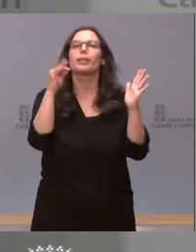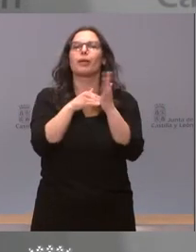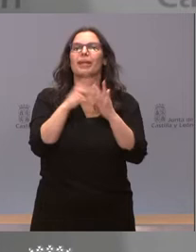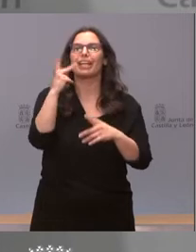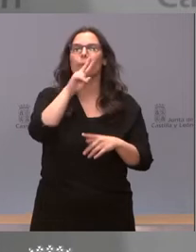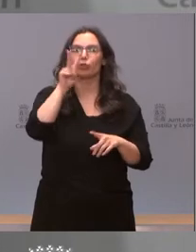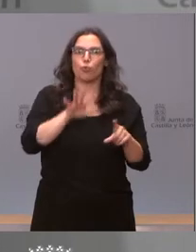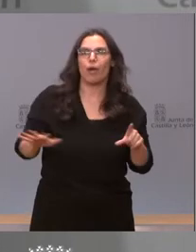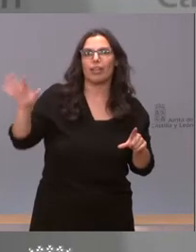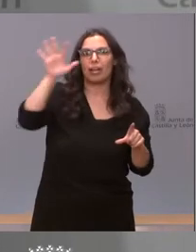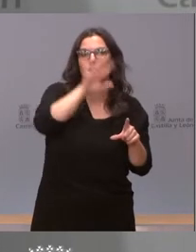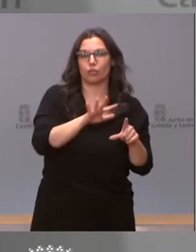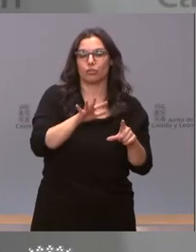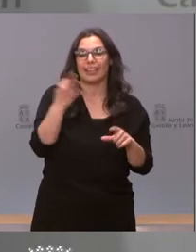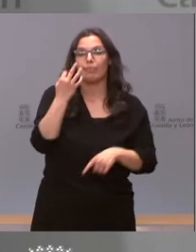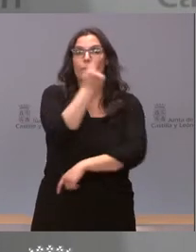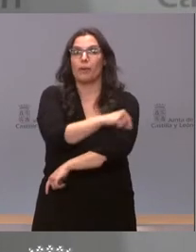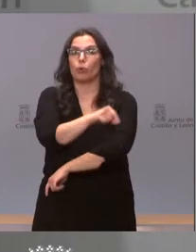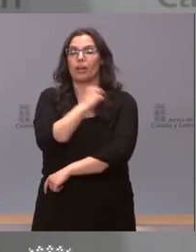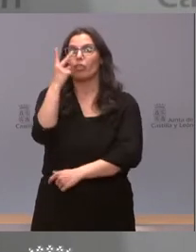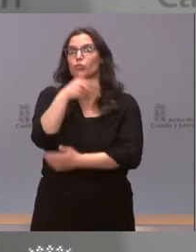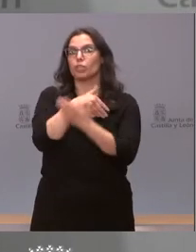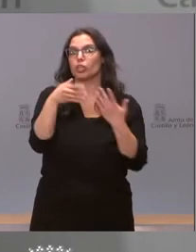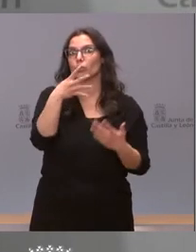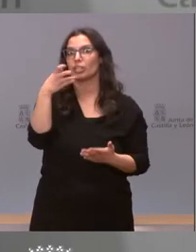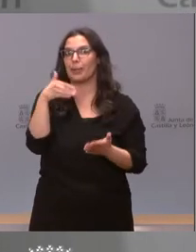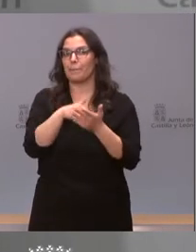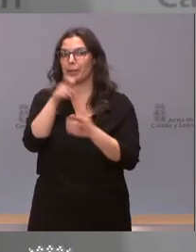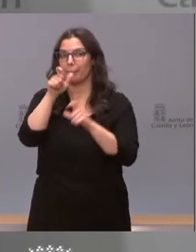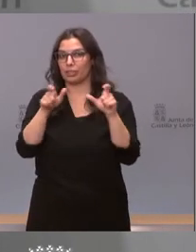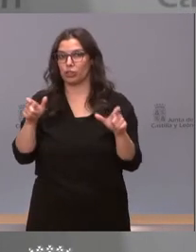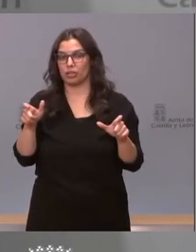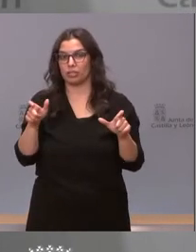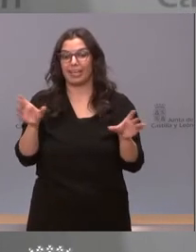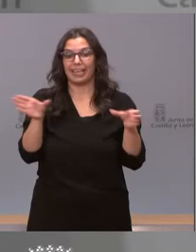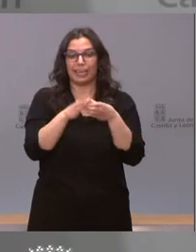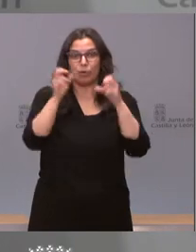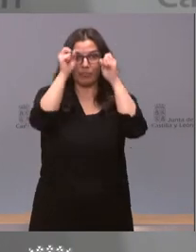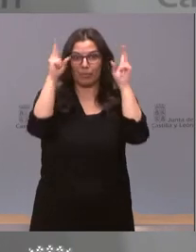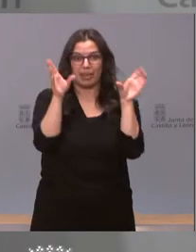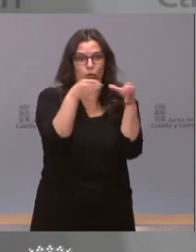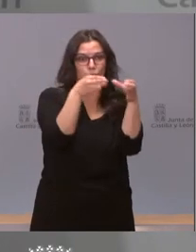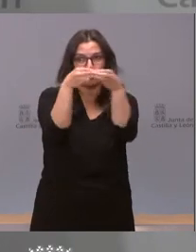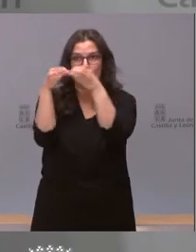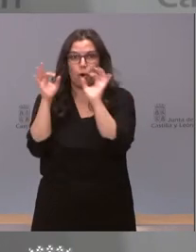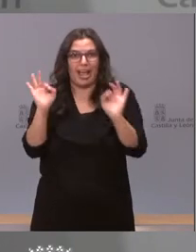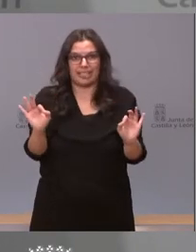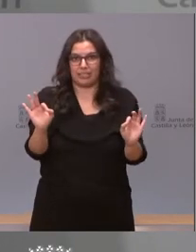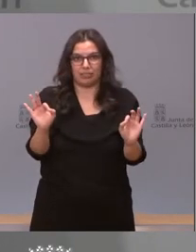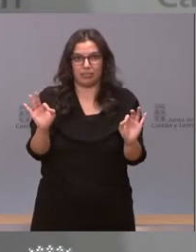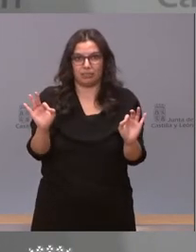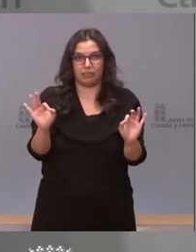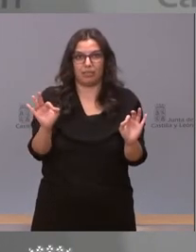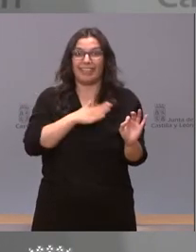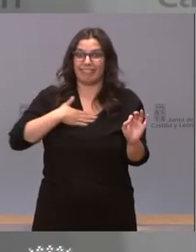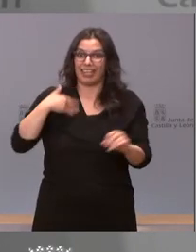Y tenemos que vacunar a 2.400.000 personas. Y tenemos los equipos de enfermería que tenemos. Y además queremos